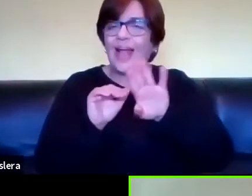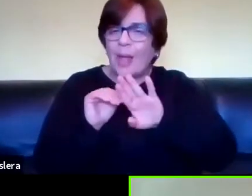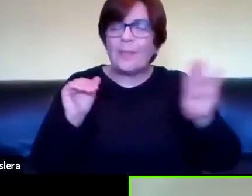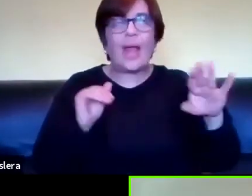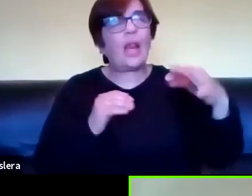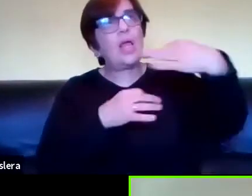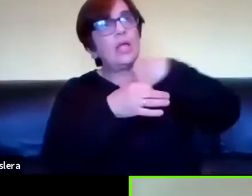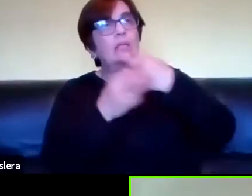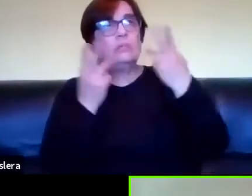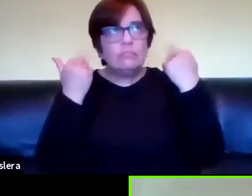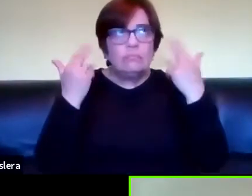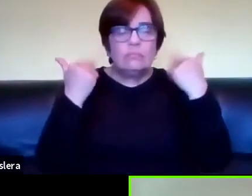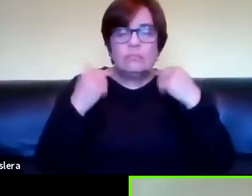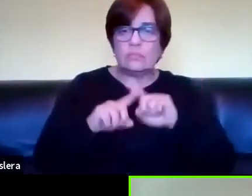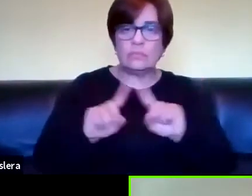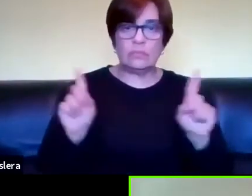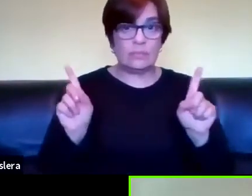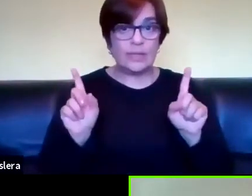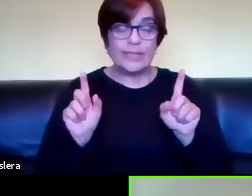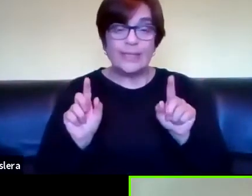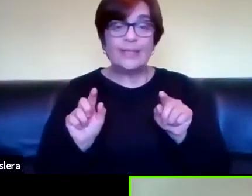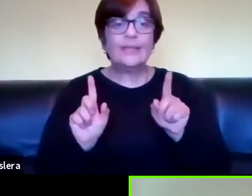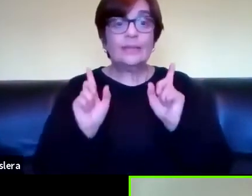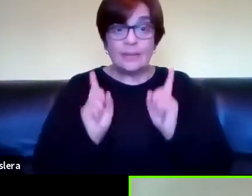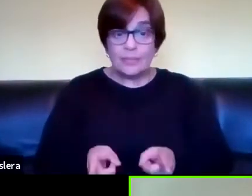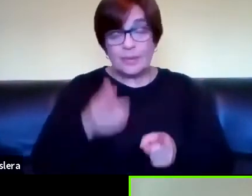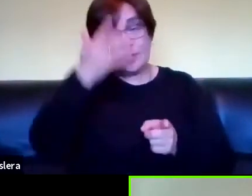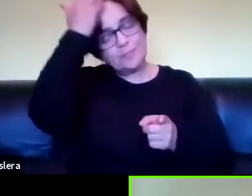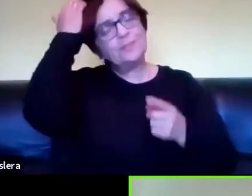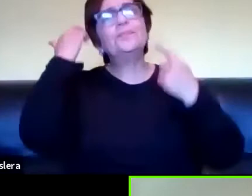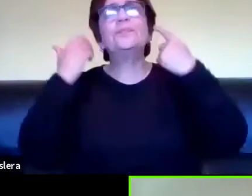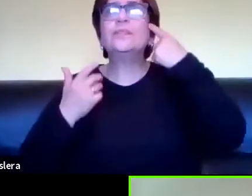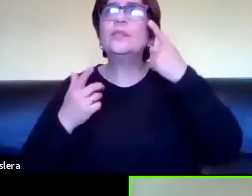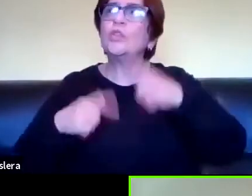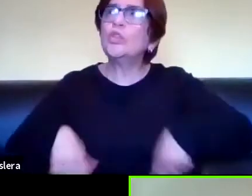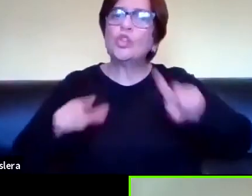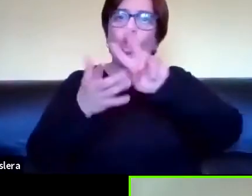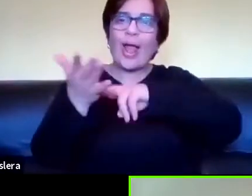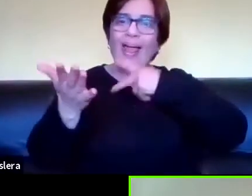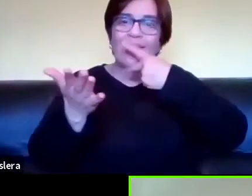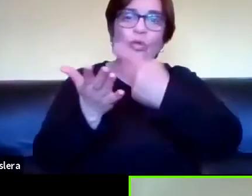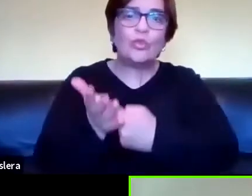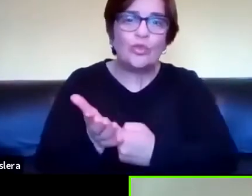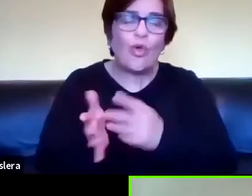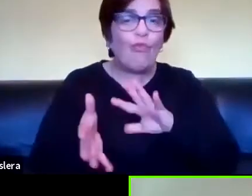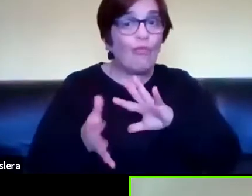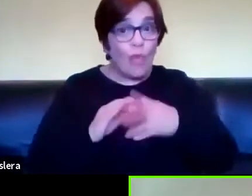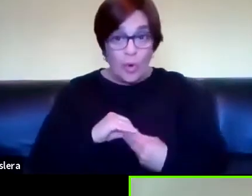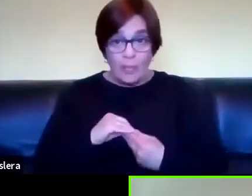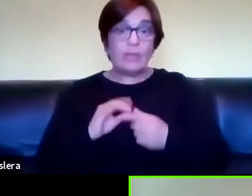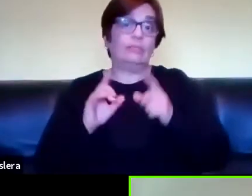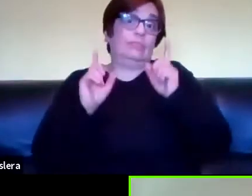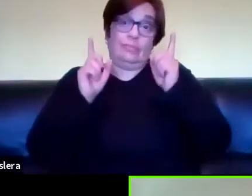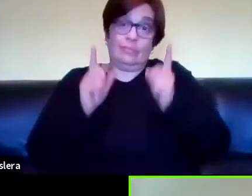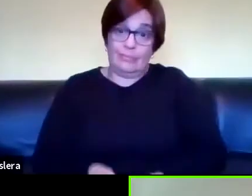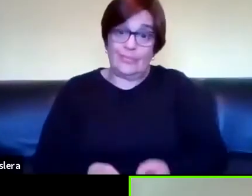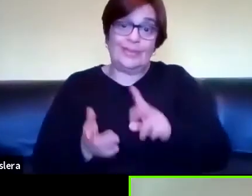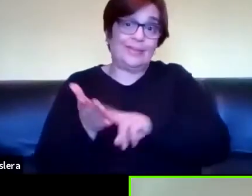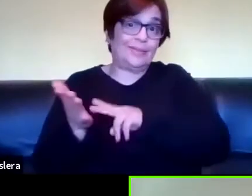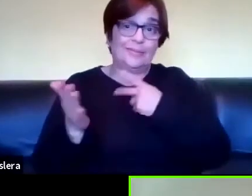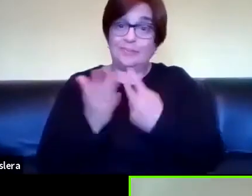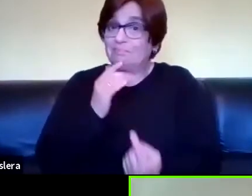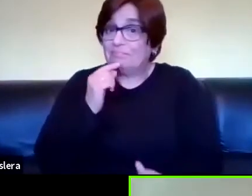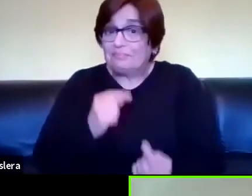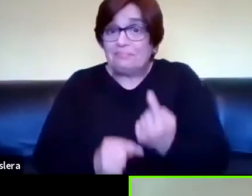enunciador y también si pensamos en la práctica traductológica como es la tecnología también las primeras traducciones